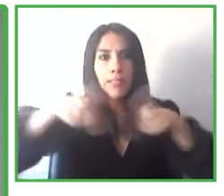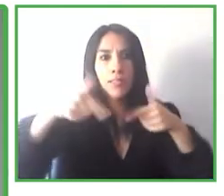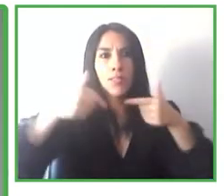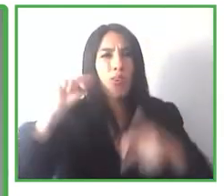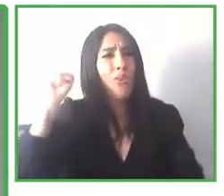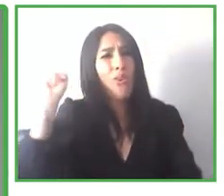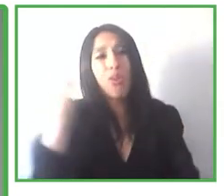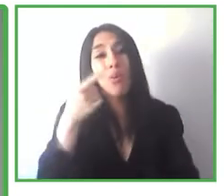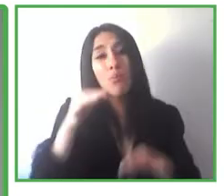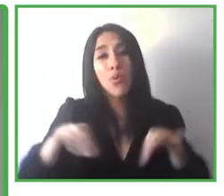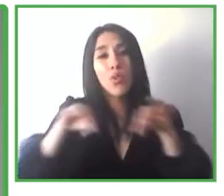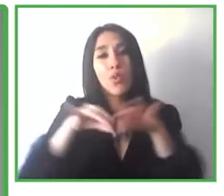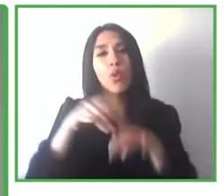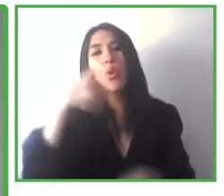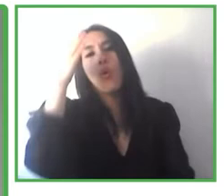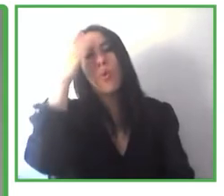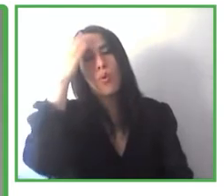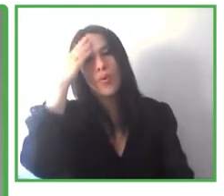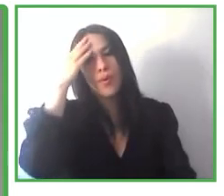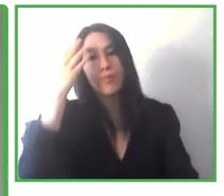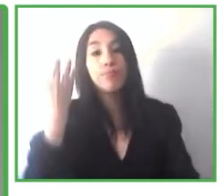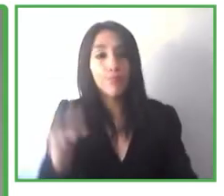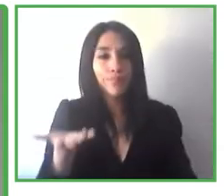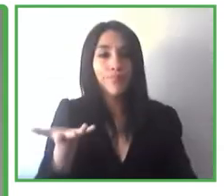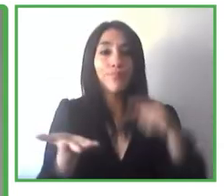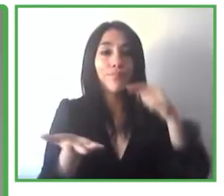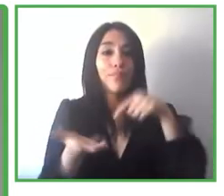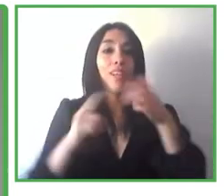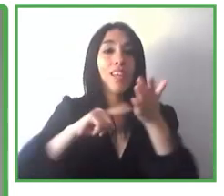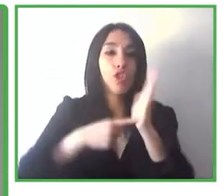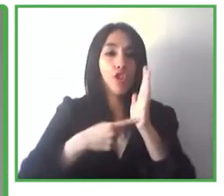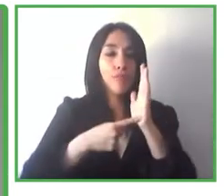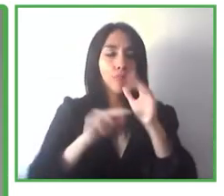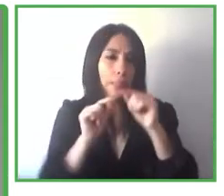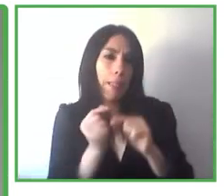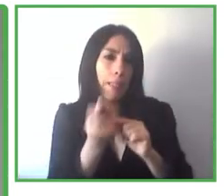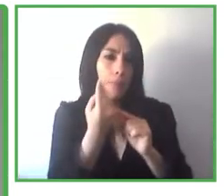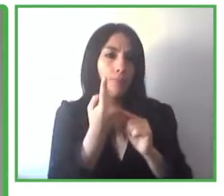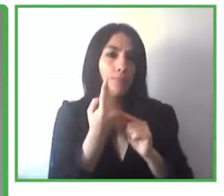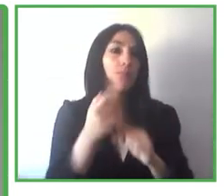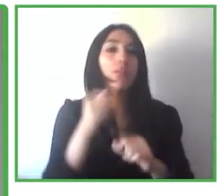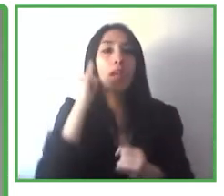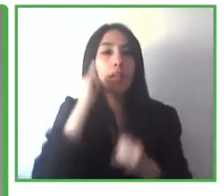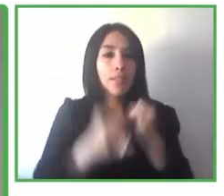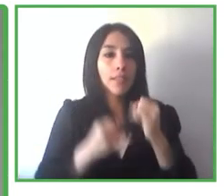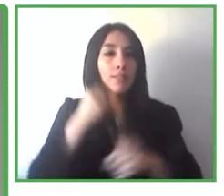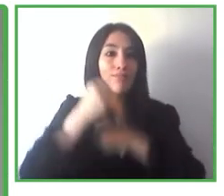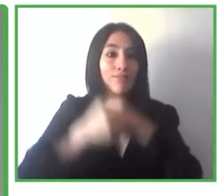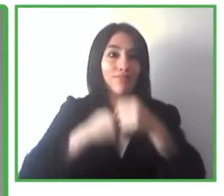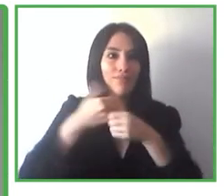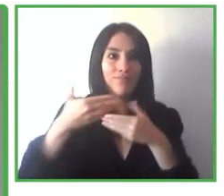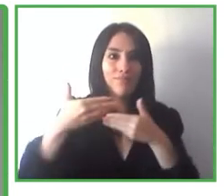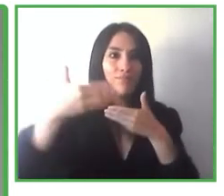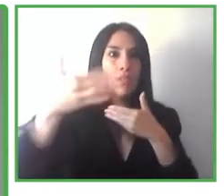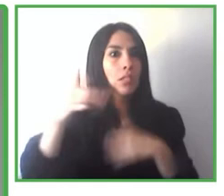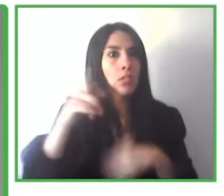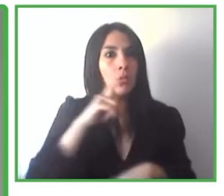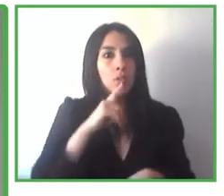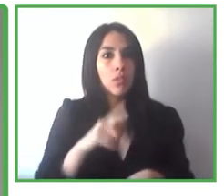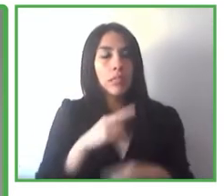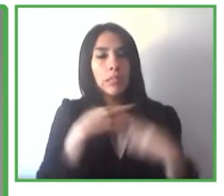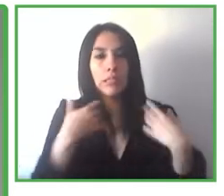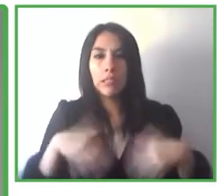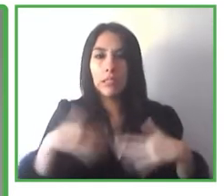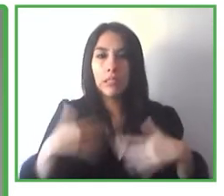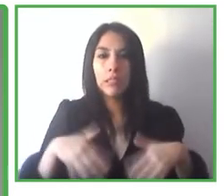supuestamente considerada innovadora en los últimos años, pero que realmente ha resultado absolutamente clave, ¿no? Y sigue siendo